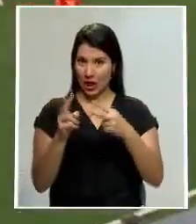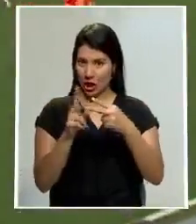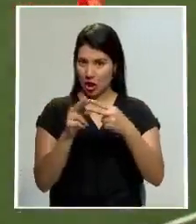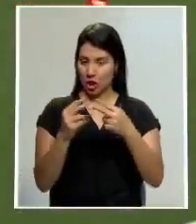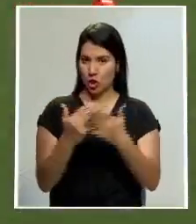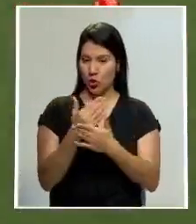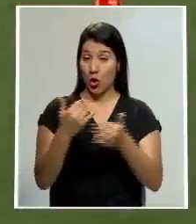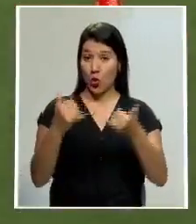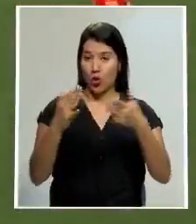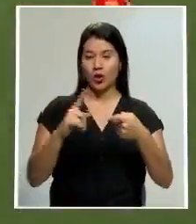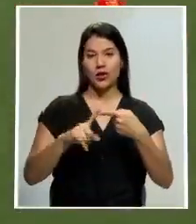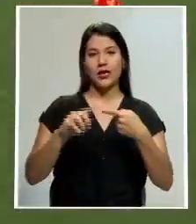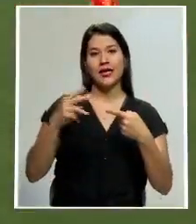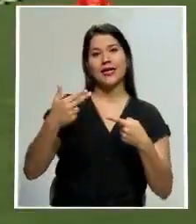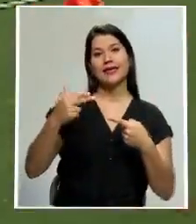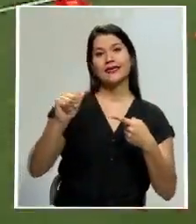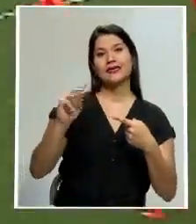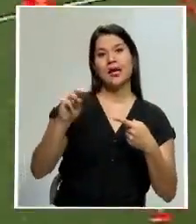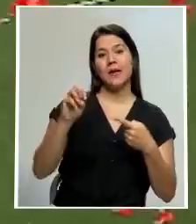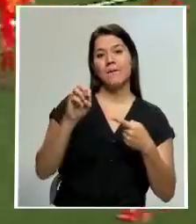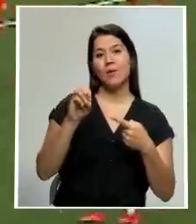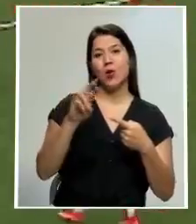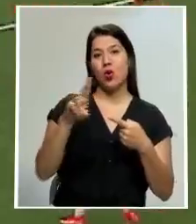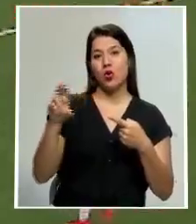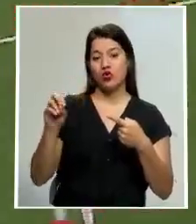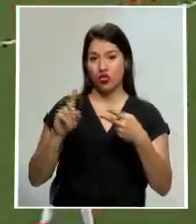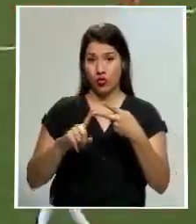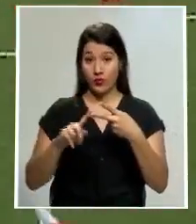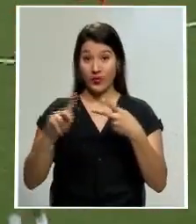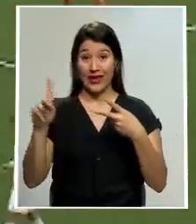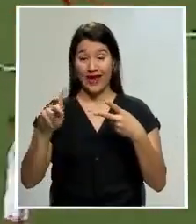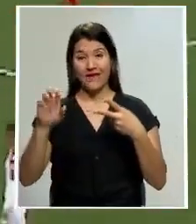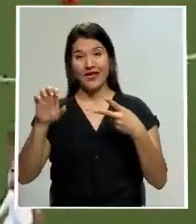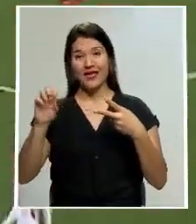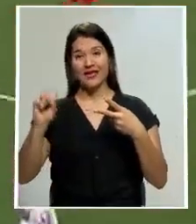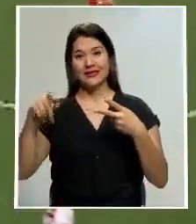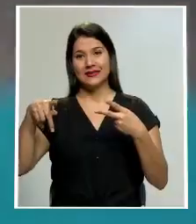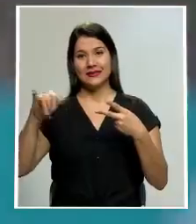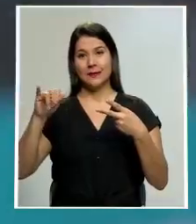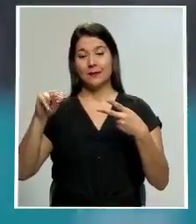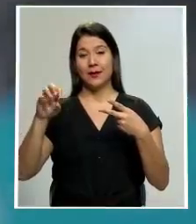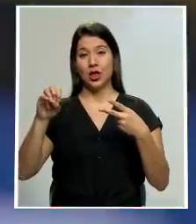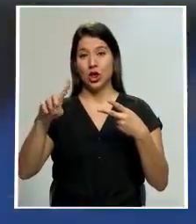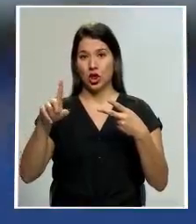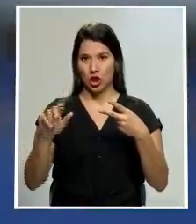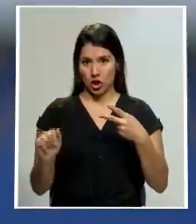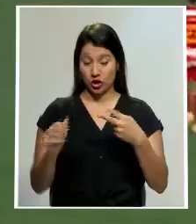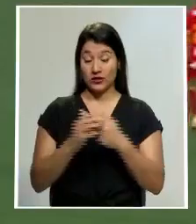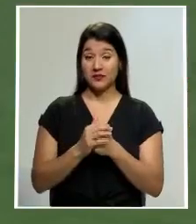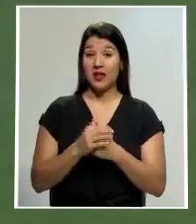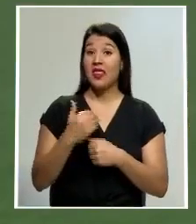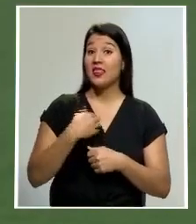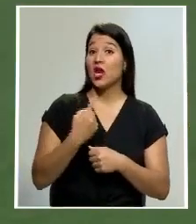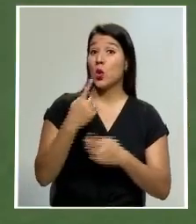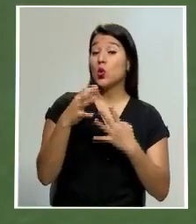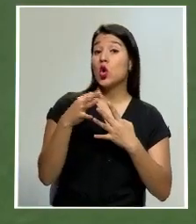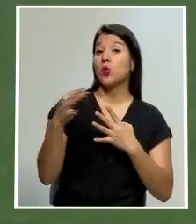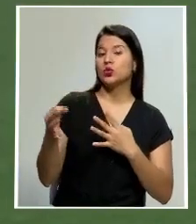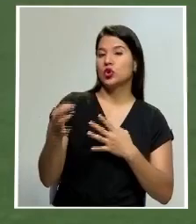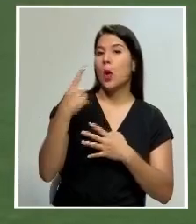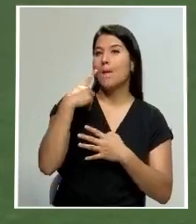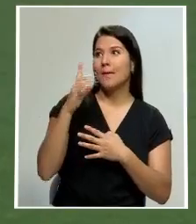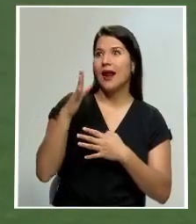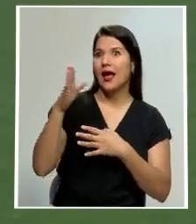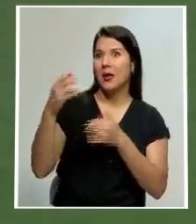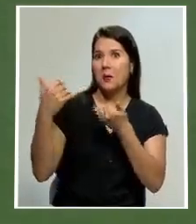arquero Kevin Chamorro y el defensor Kevin Espinosa, el Zapriza trabaja en planificar su pretemporada. Salir del país es una opción, pero el tema COVID sigue